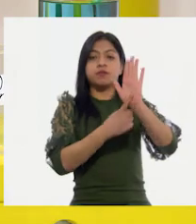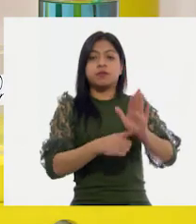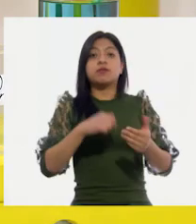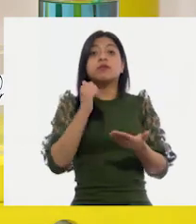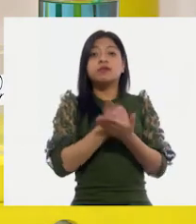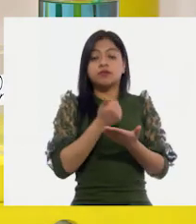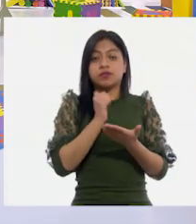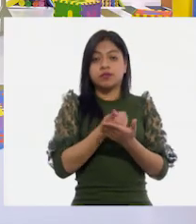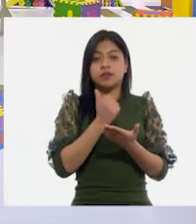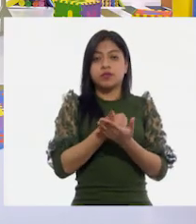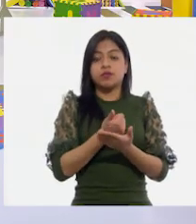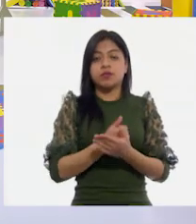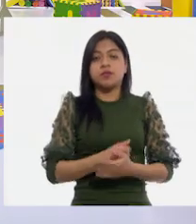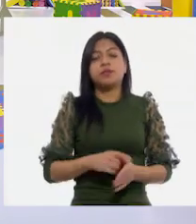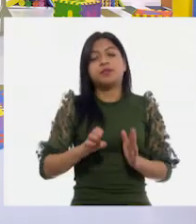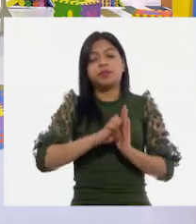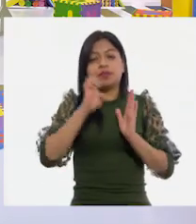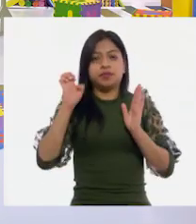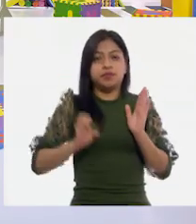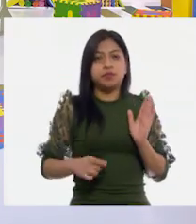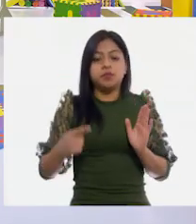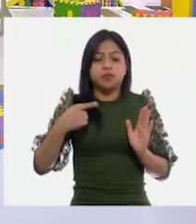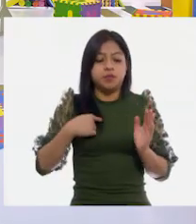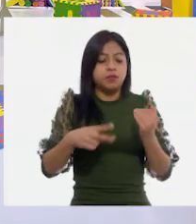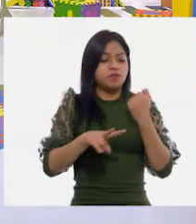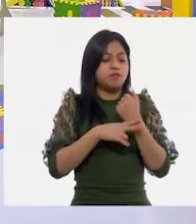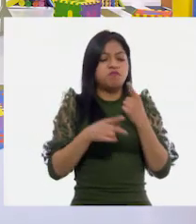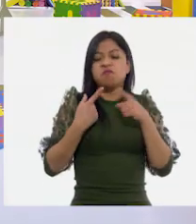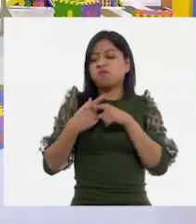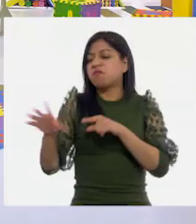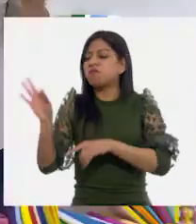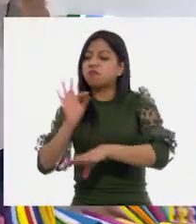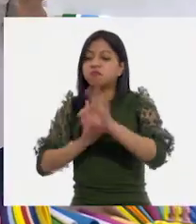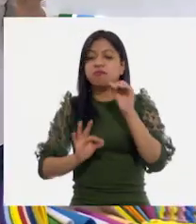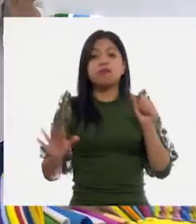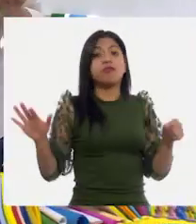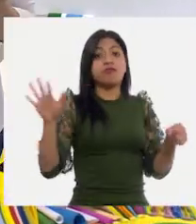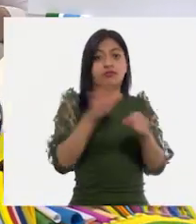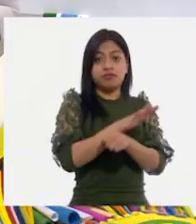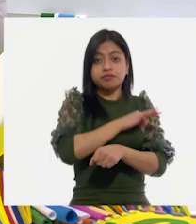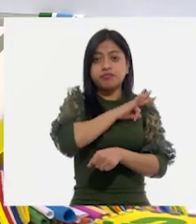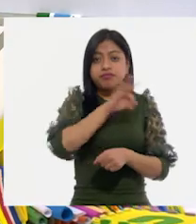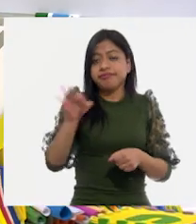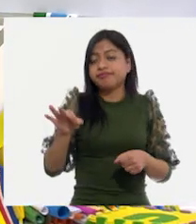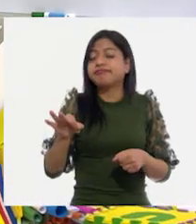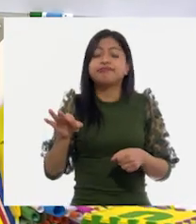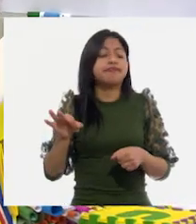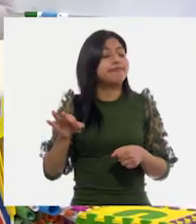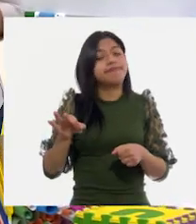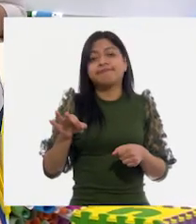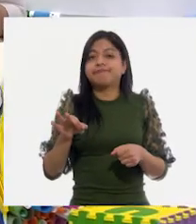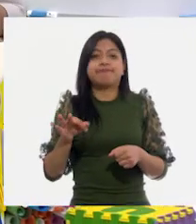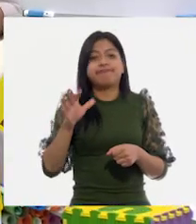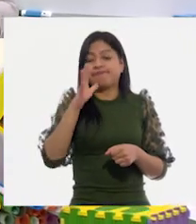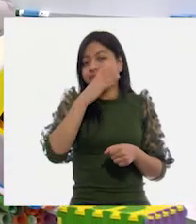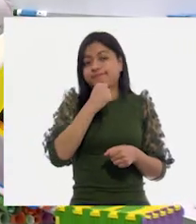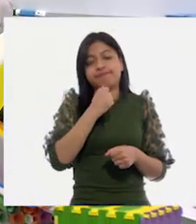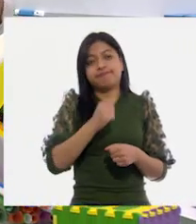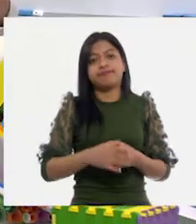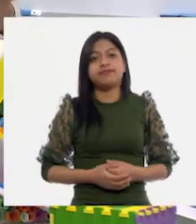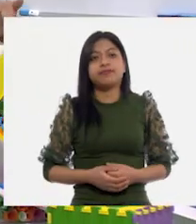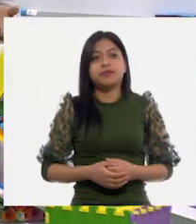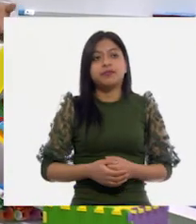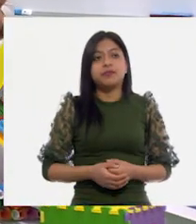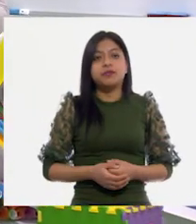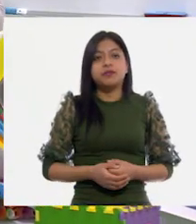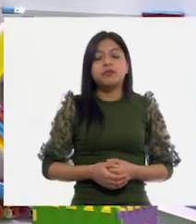o yo hubiera ocupado un vaso diferente que el que ocupó Ale, entonces tampoco hubiera llenado ese vaso. ¿A